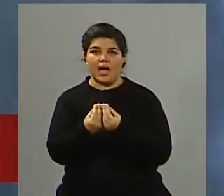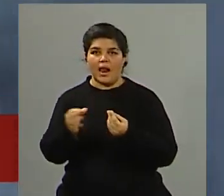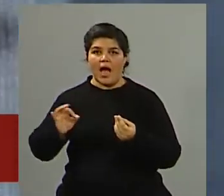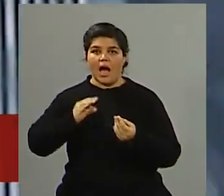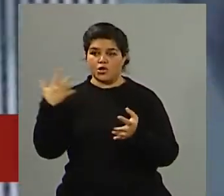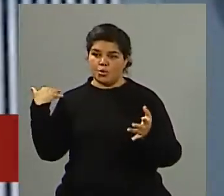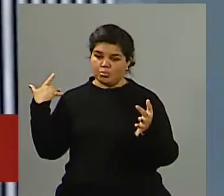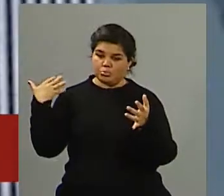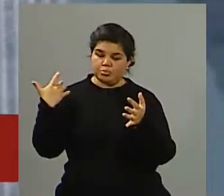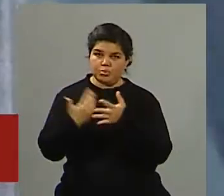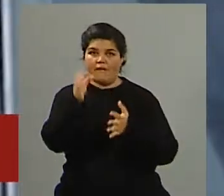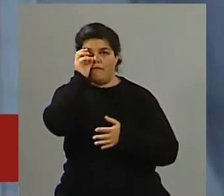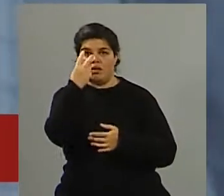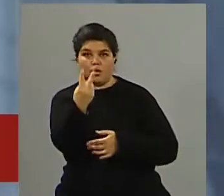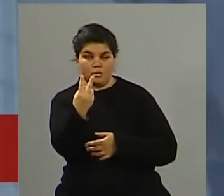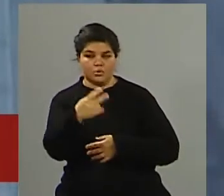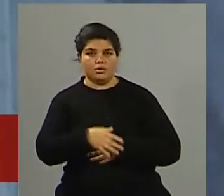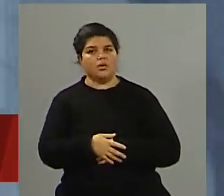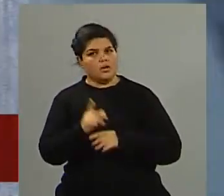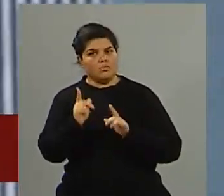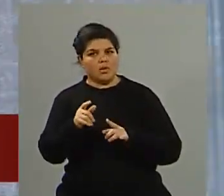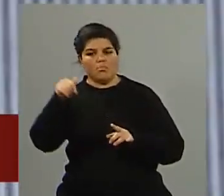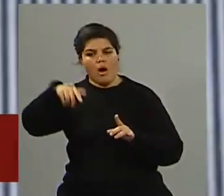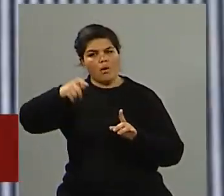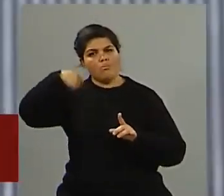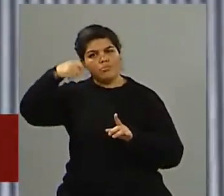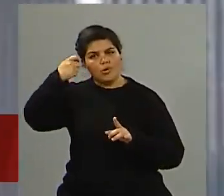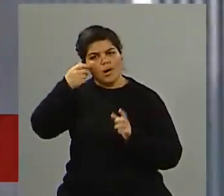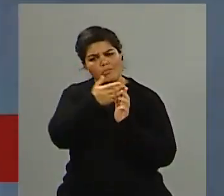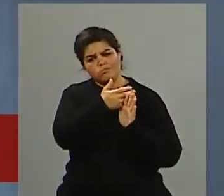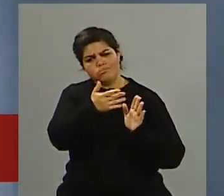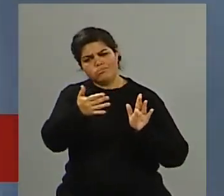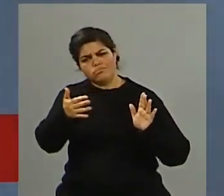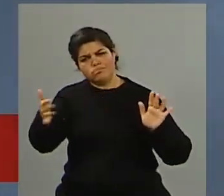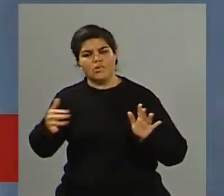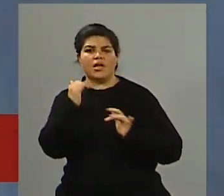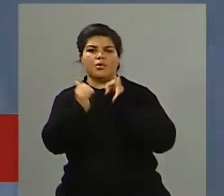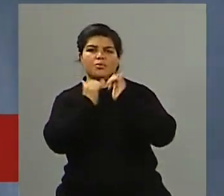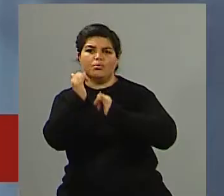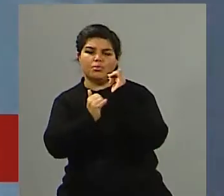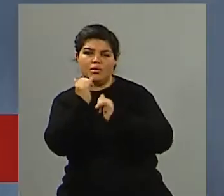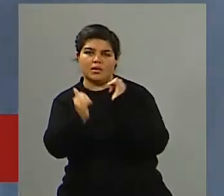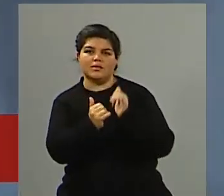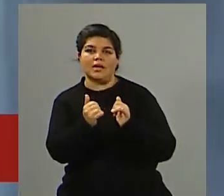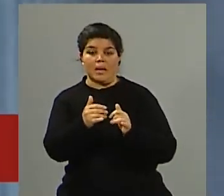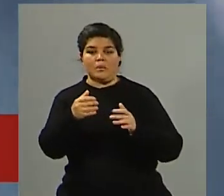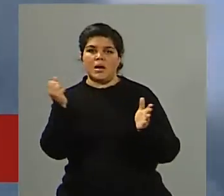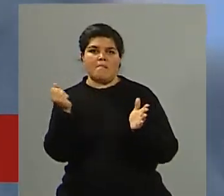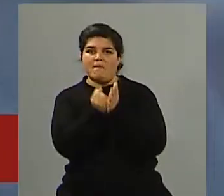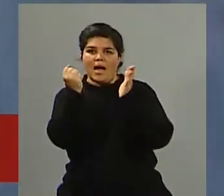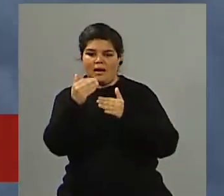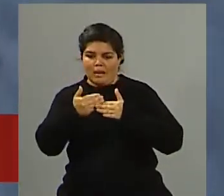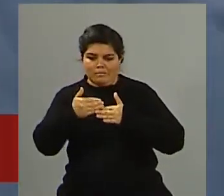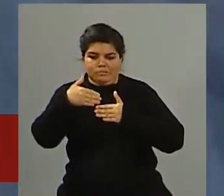lo vamos a ver en el programa, ¿no? Donde hubo un antes y un después a partir de esos atentados. También